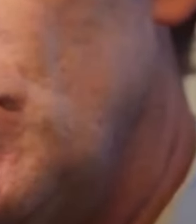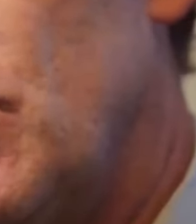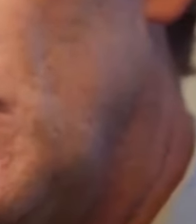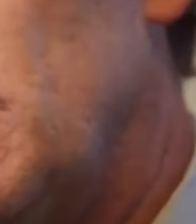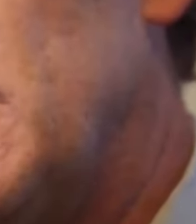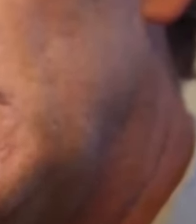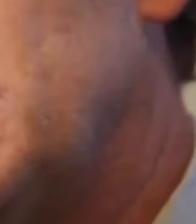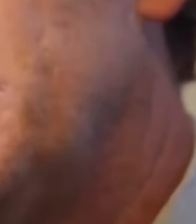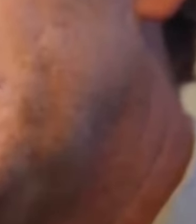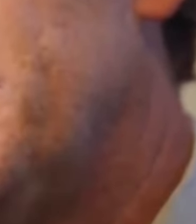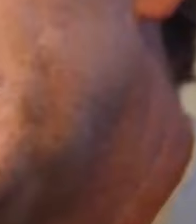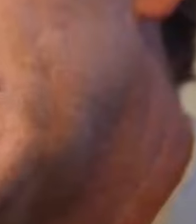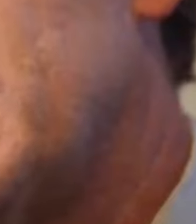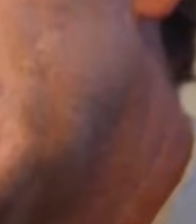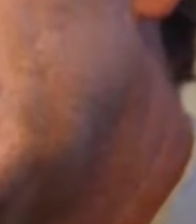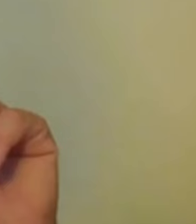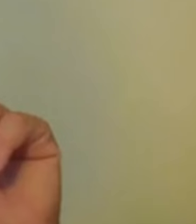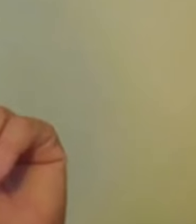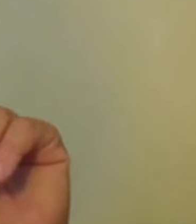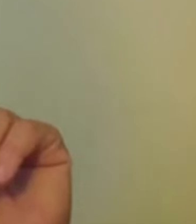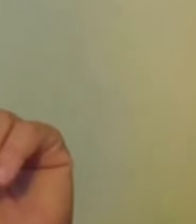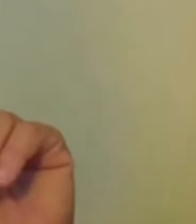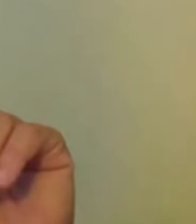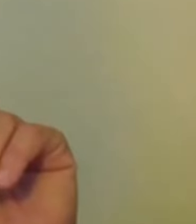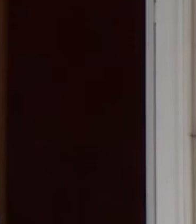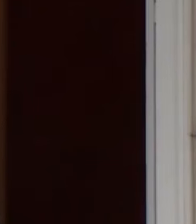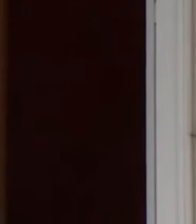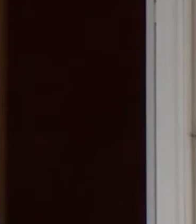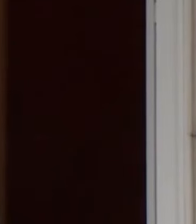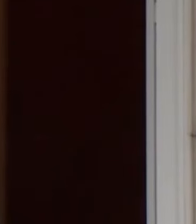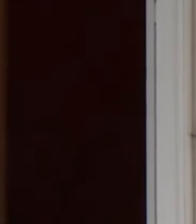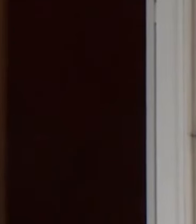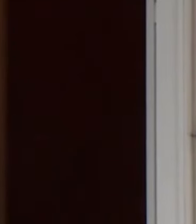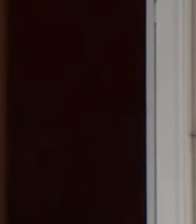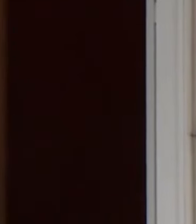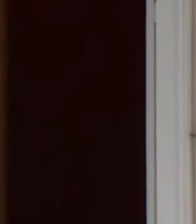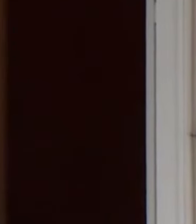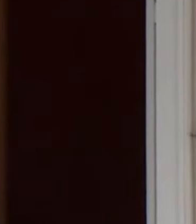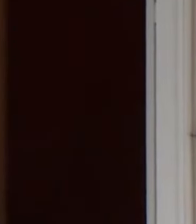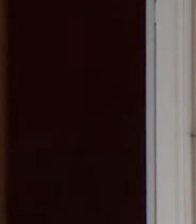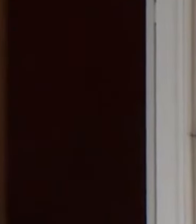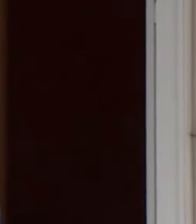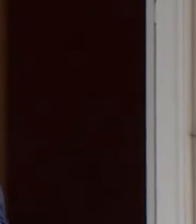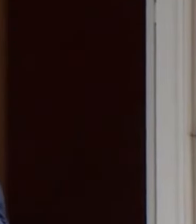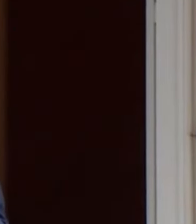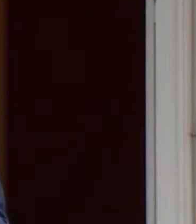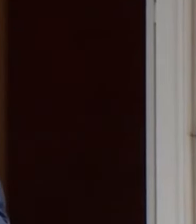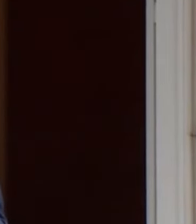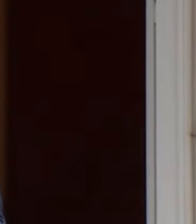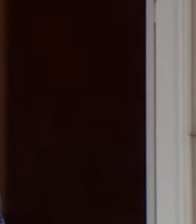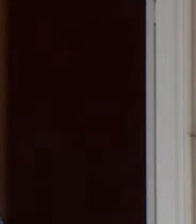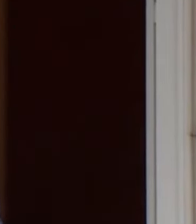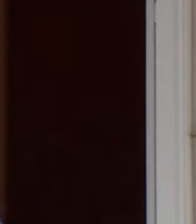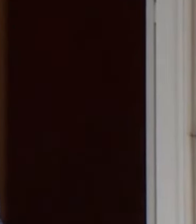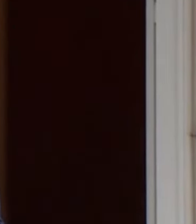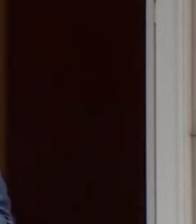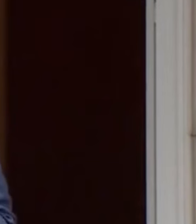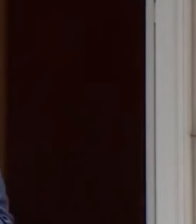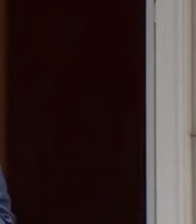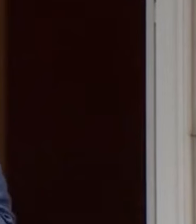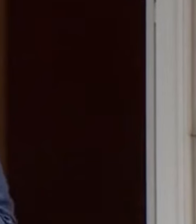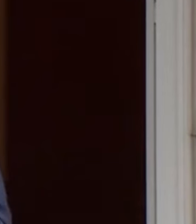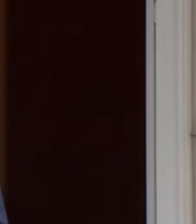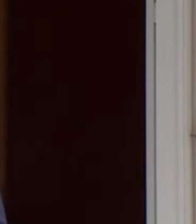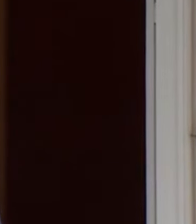nuestra misión va más allá de simplemente entretener o informar nos comprometemos a combatir los bulos las mentiras y la desinformación que